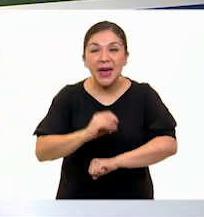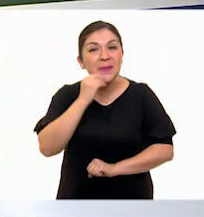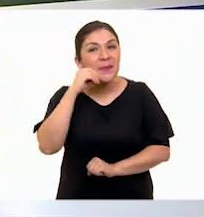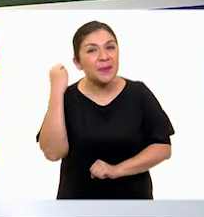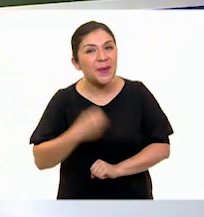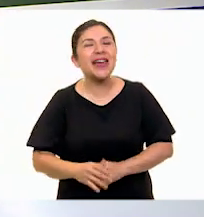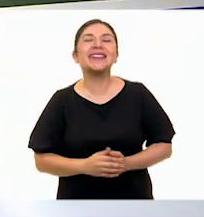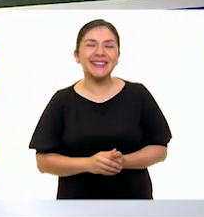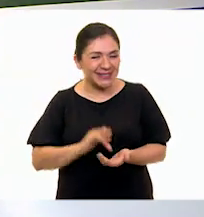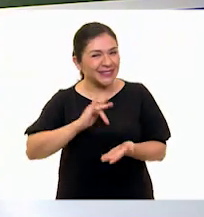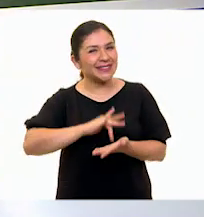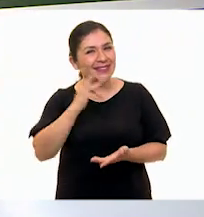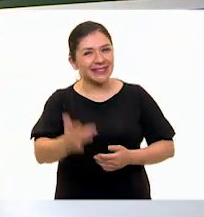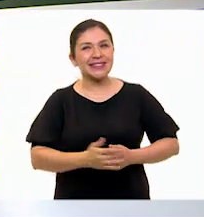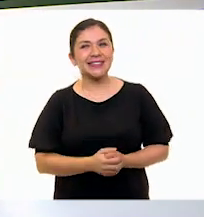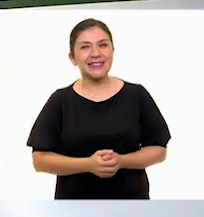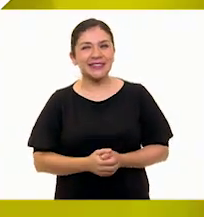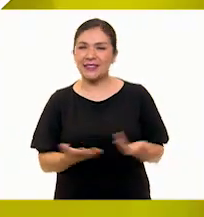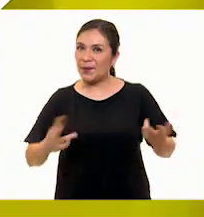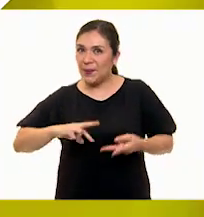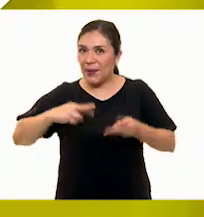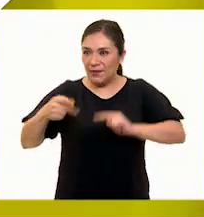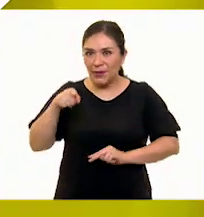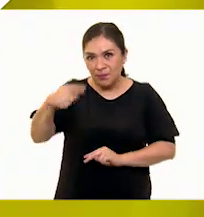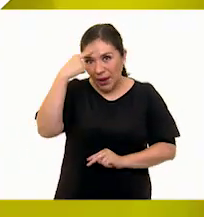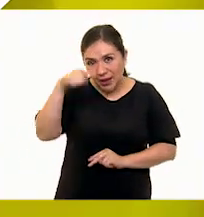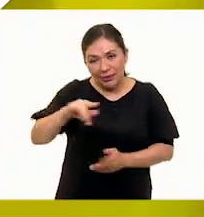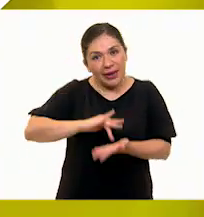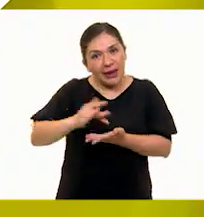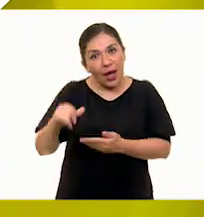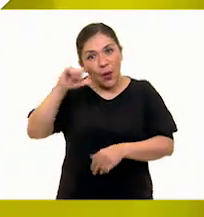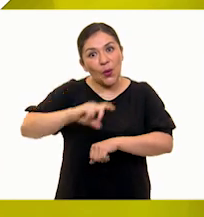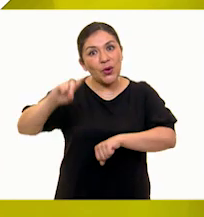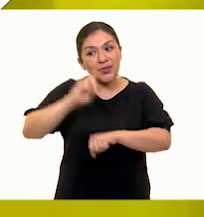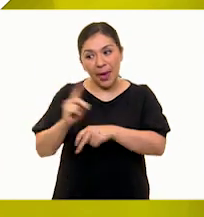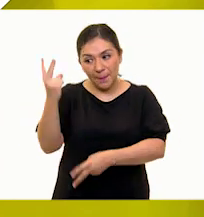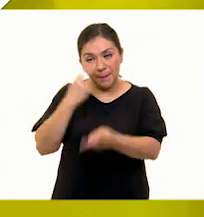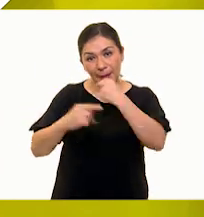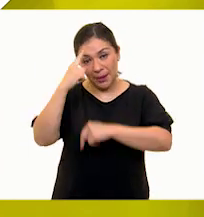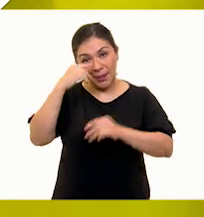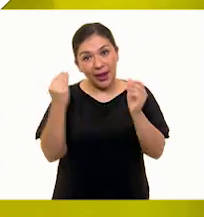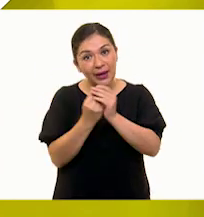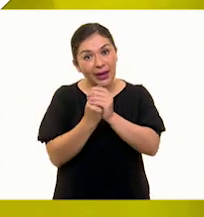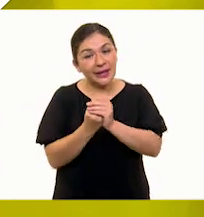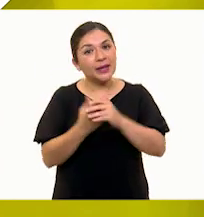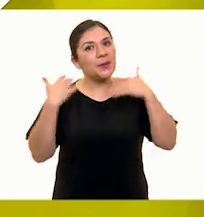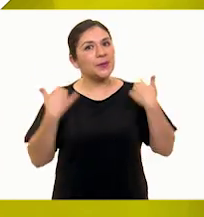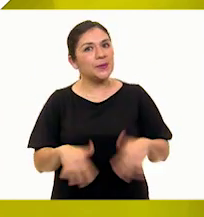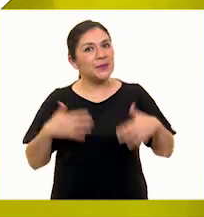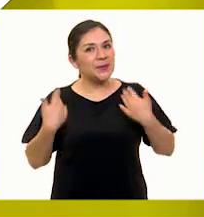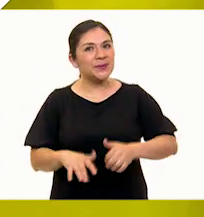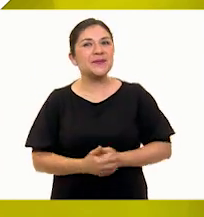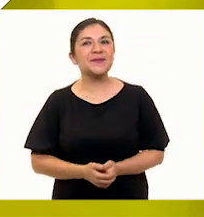de hoy. Muchas gracias, pues. No, al contrario, a ti, Galo Escultor, por estar presente en nuestra clase el día de hoy.